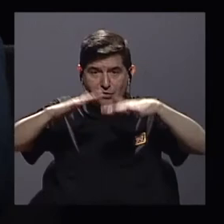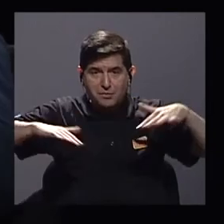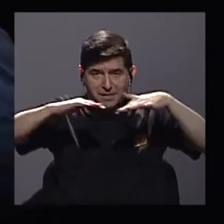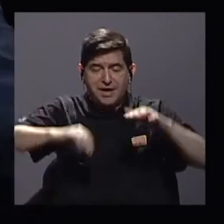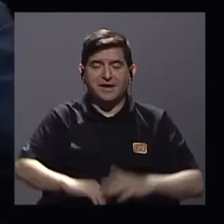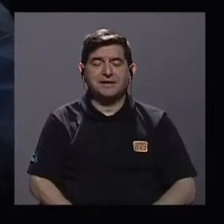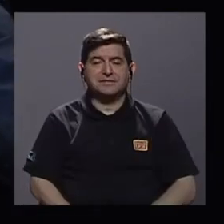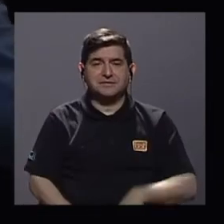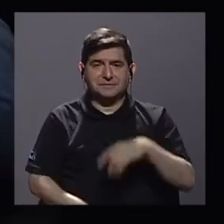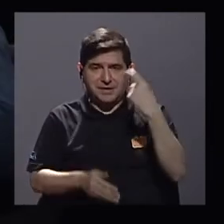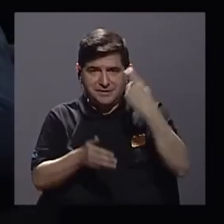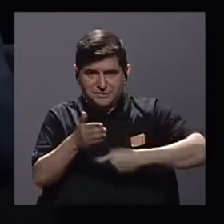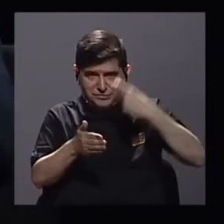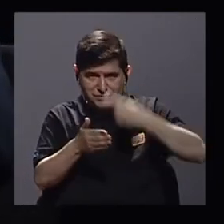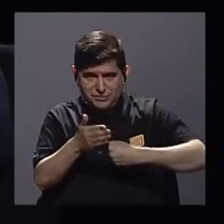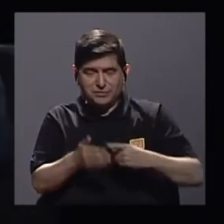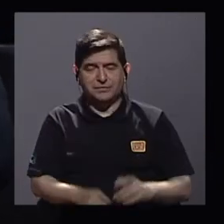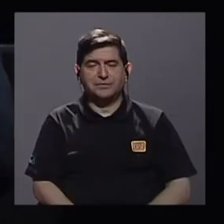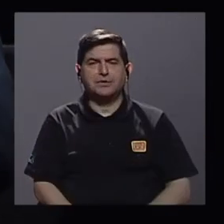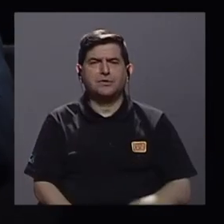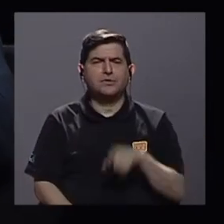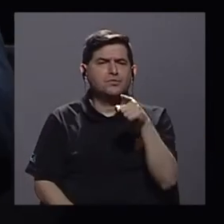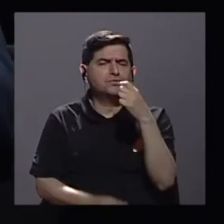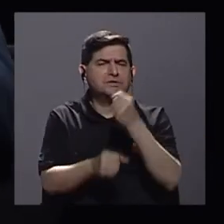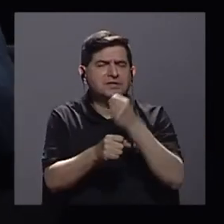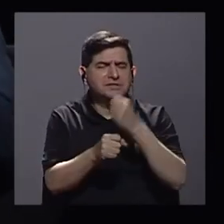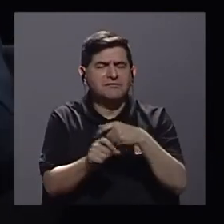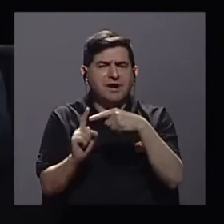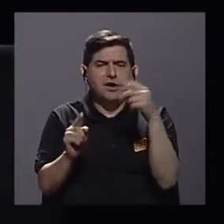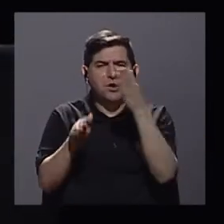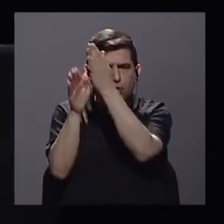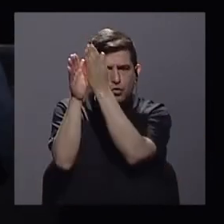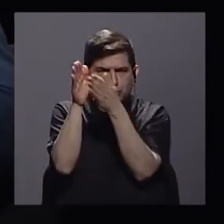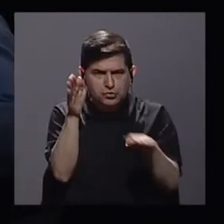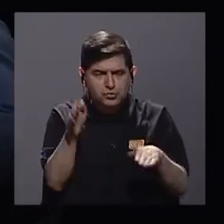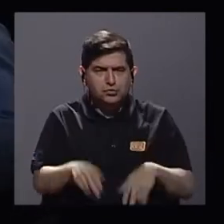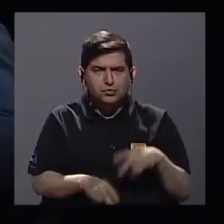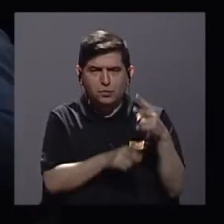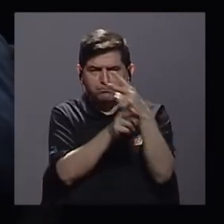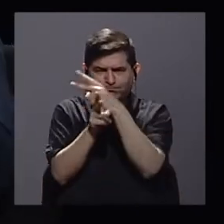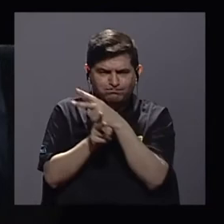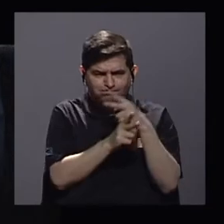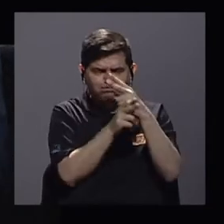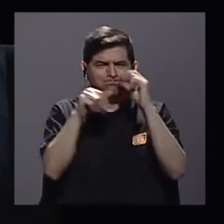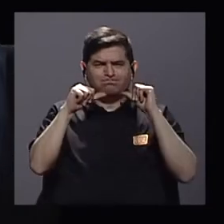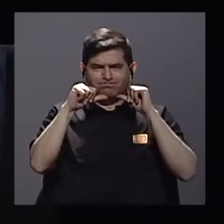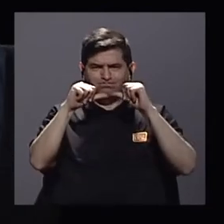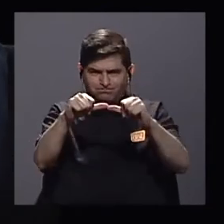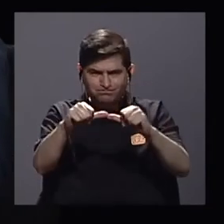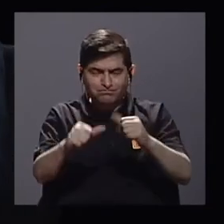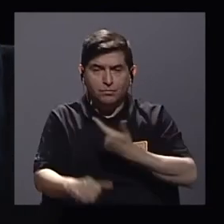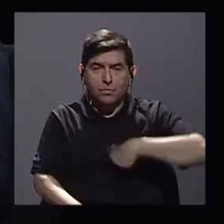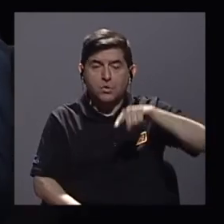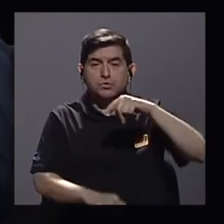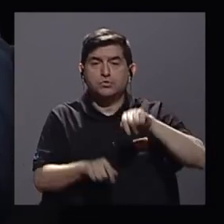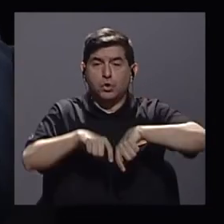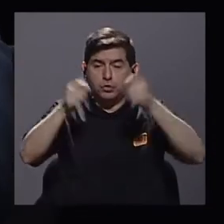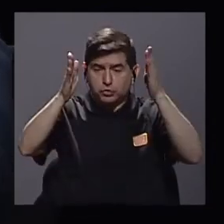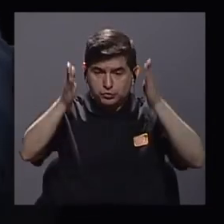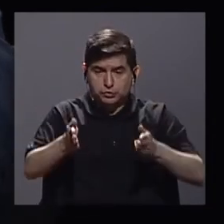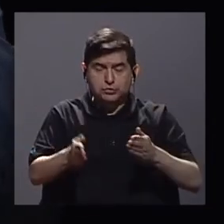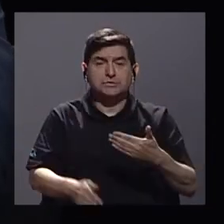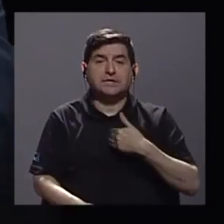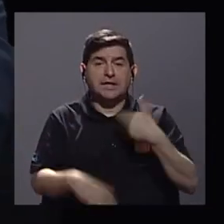Julissa, en ese trabajo que ustedes vienen haciendo desde Contraloría, realizan monitoreos constantes y nosotros como periodistas